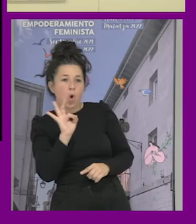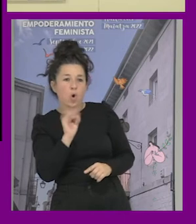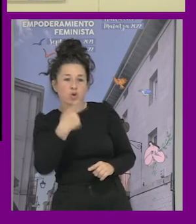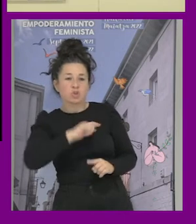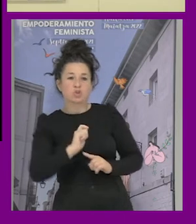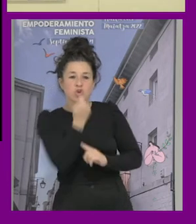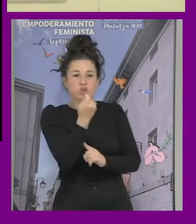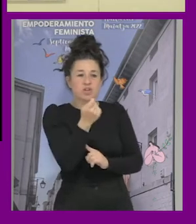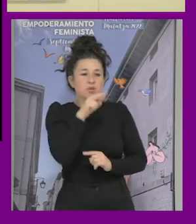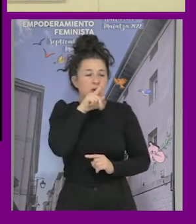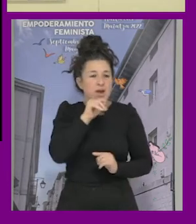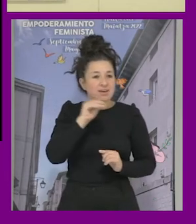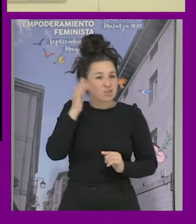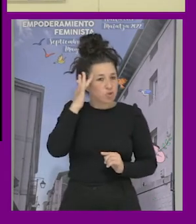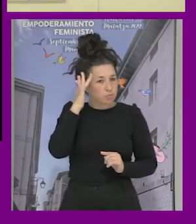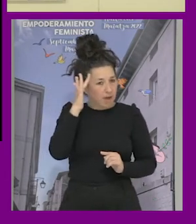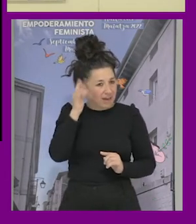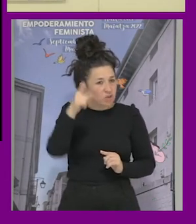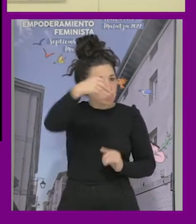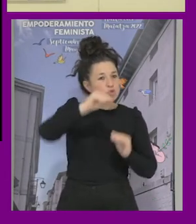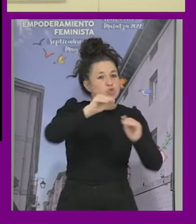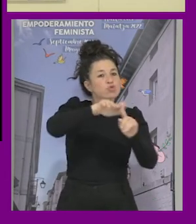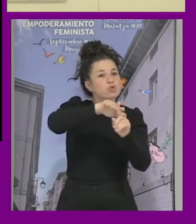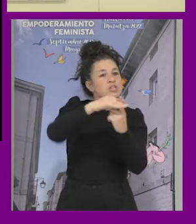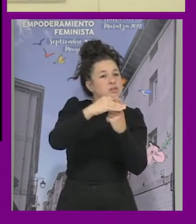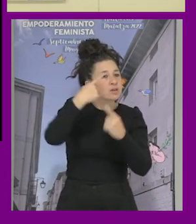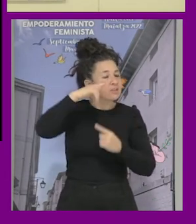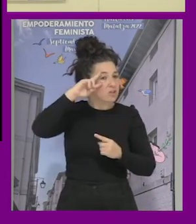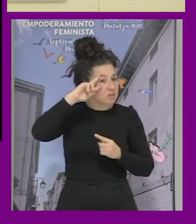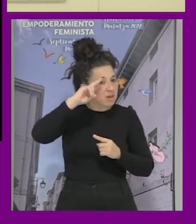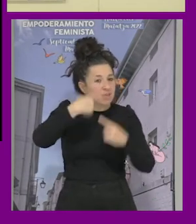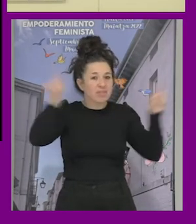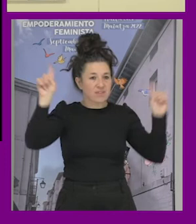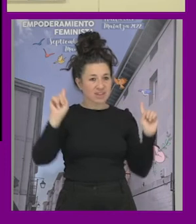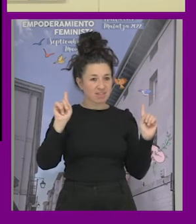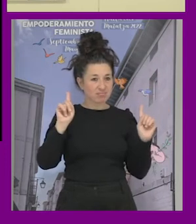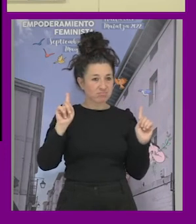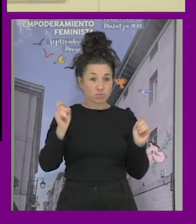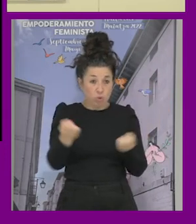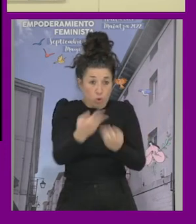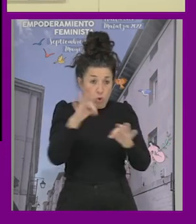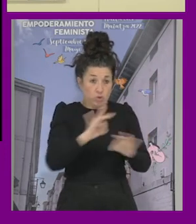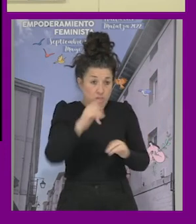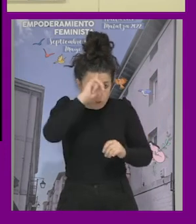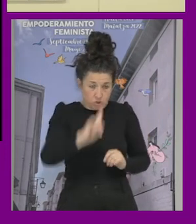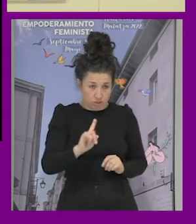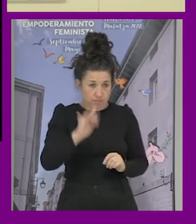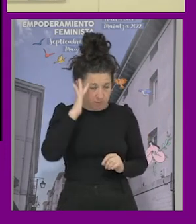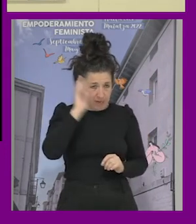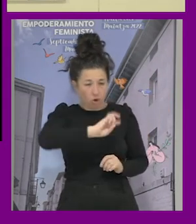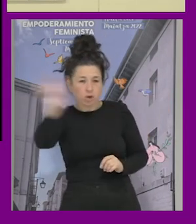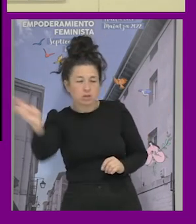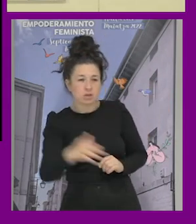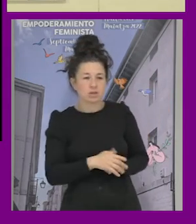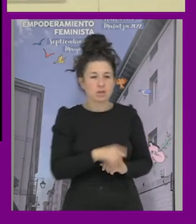espacio público era otra no sé cuál porque no quisieron compartir pero era otra y dentro de los chicos tampoco era tan